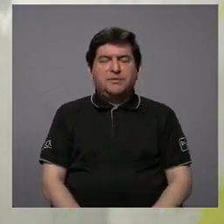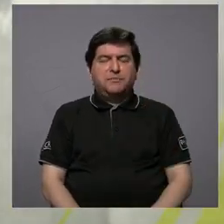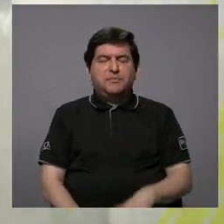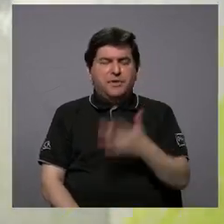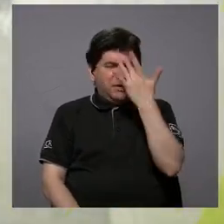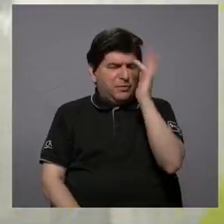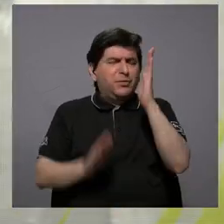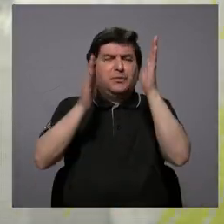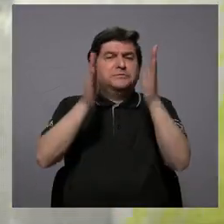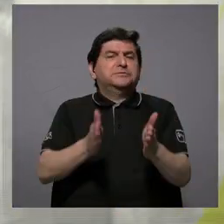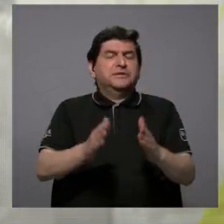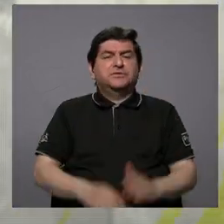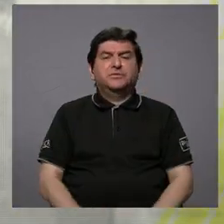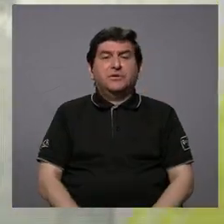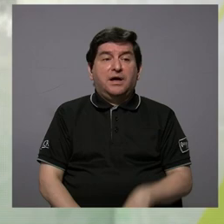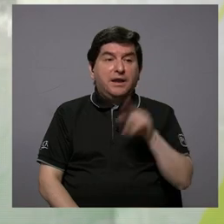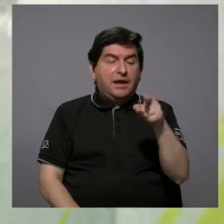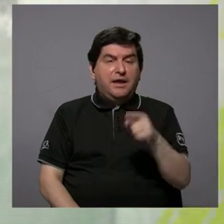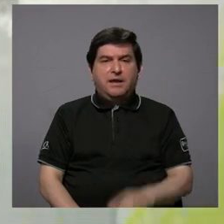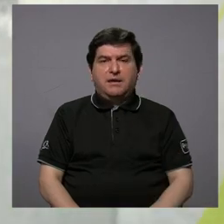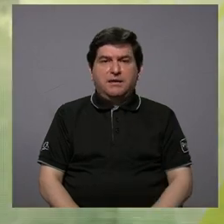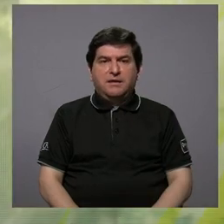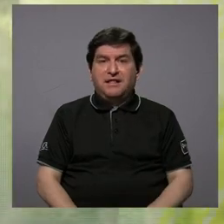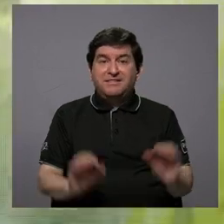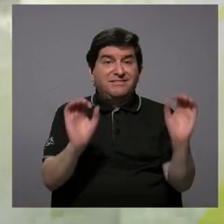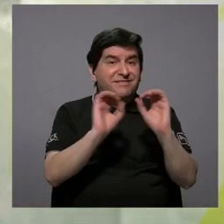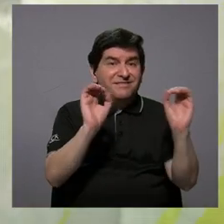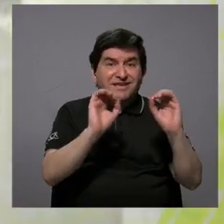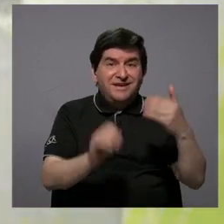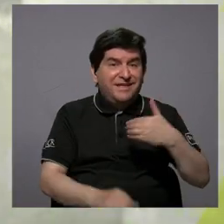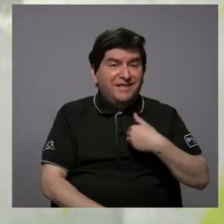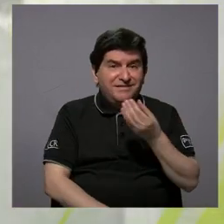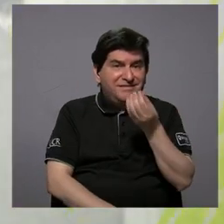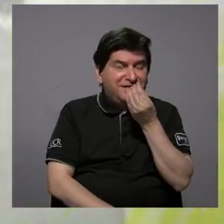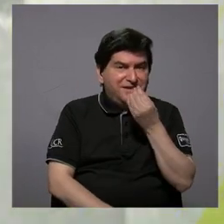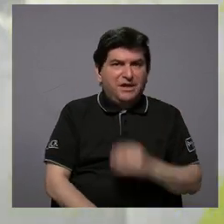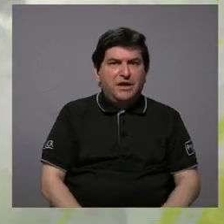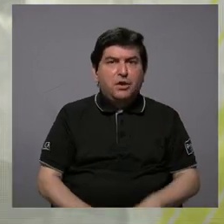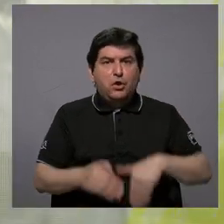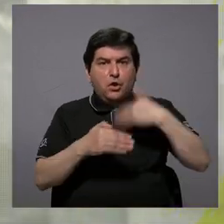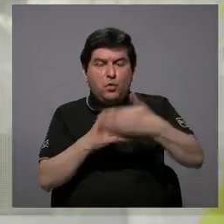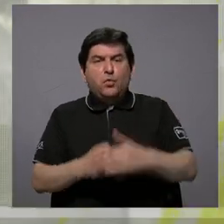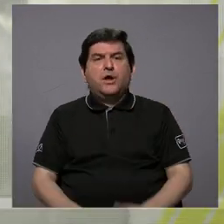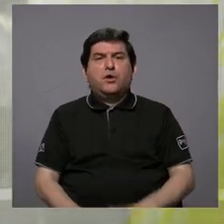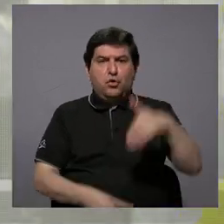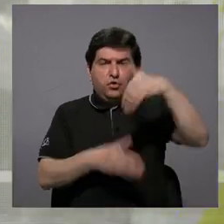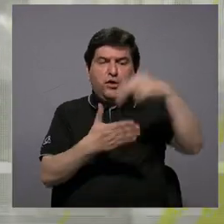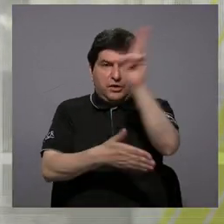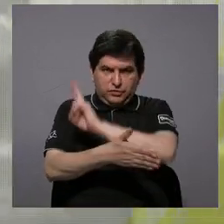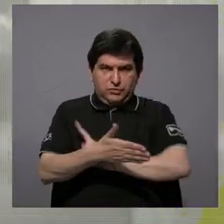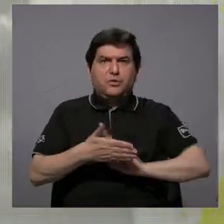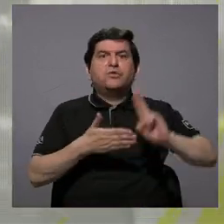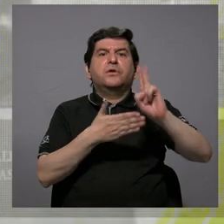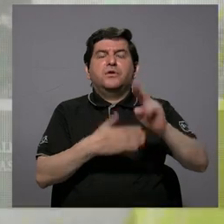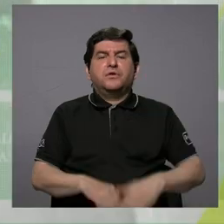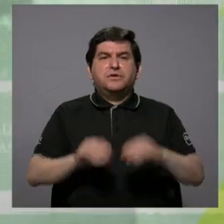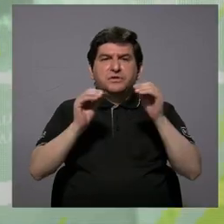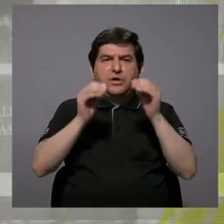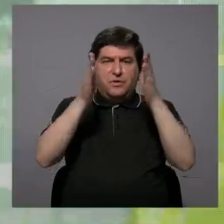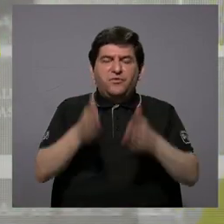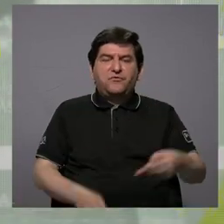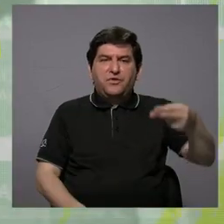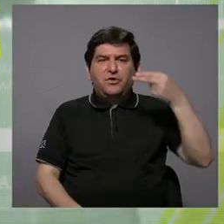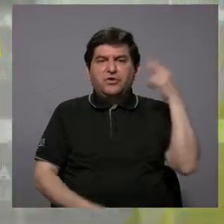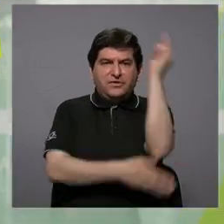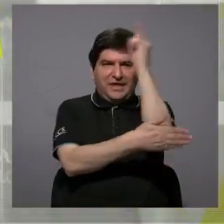intelectual, pudo pasar de no tener con qué comer a tener un puesto en la universidad como profesor de